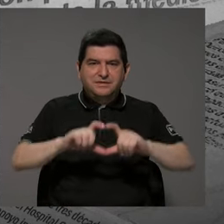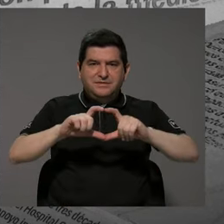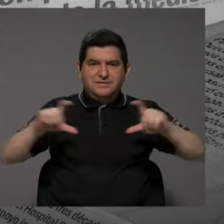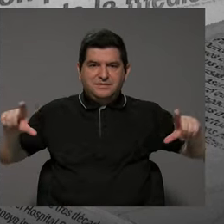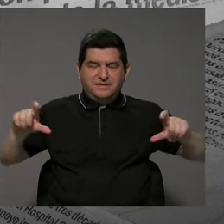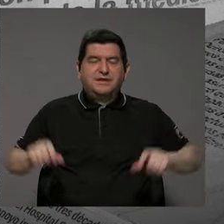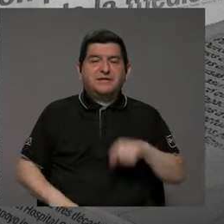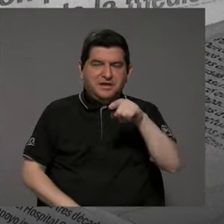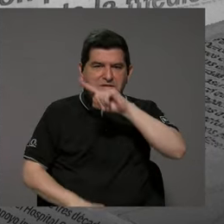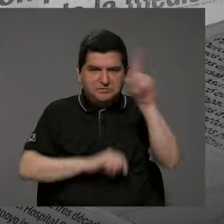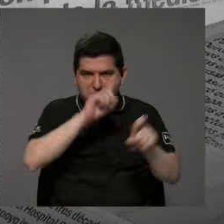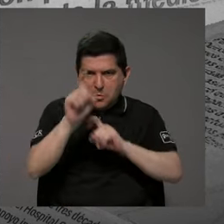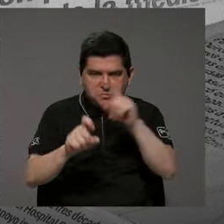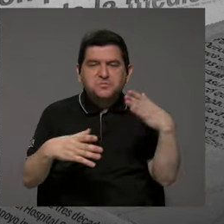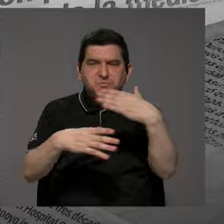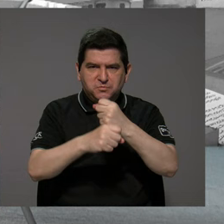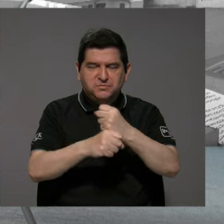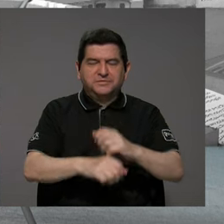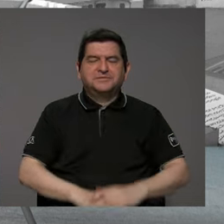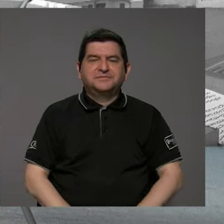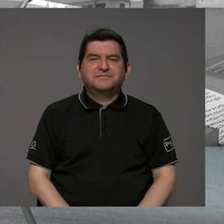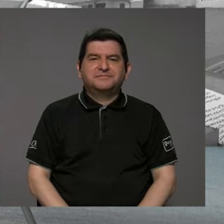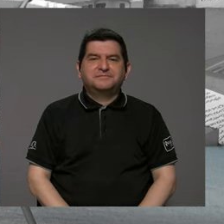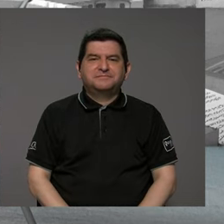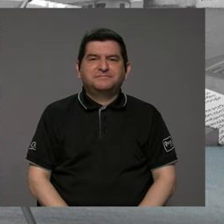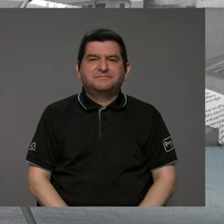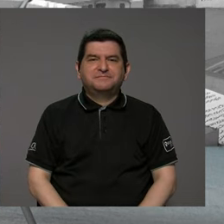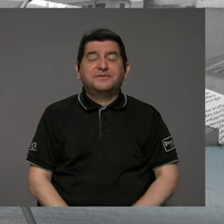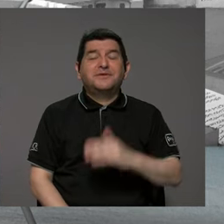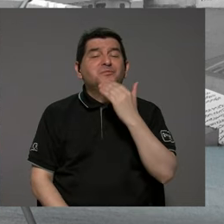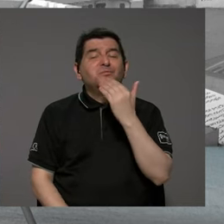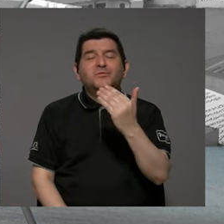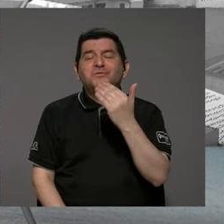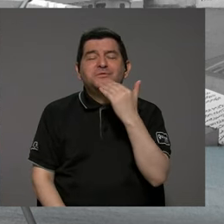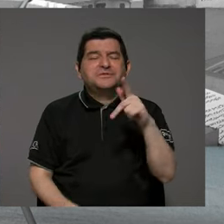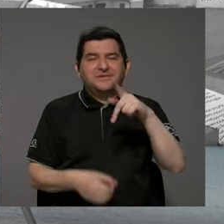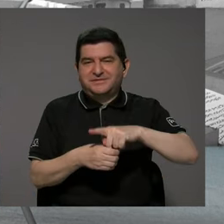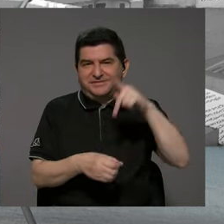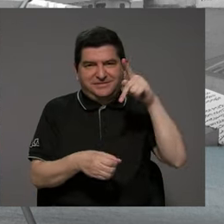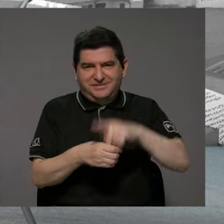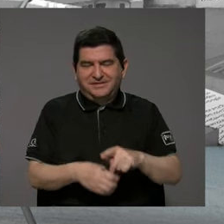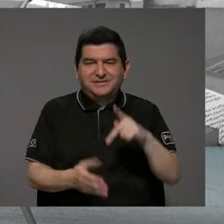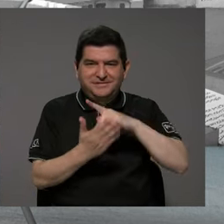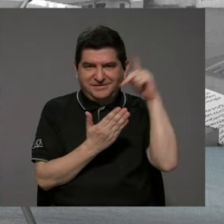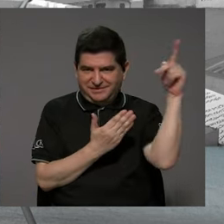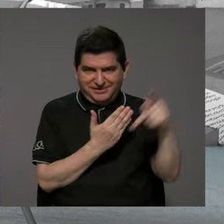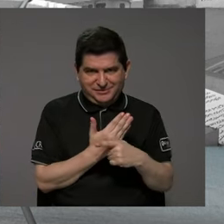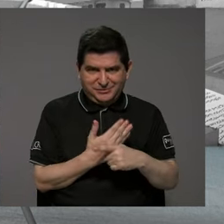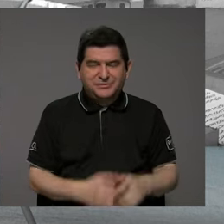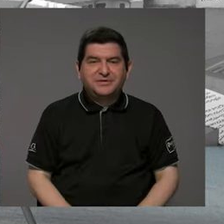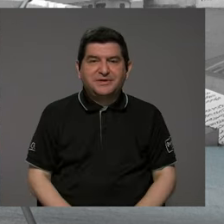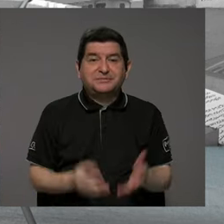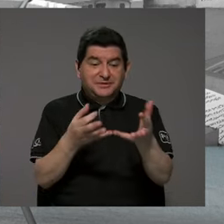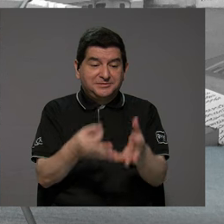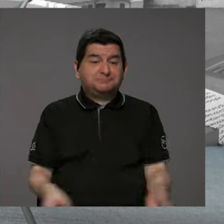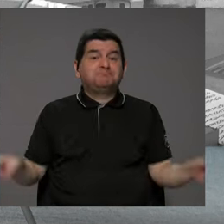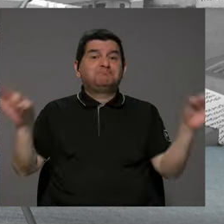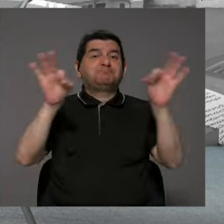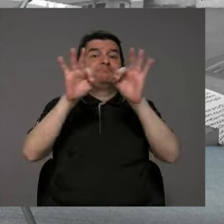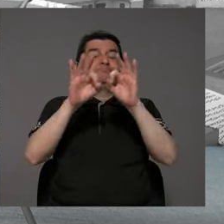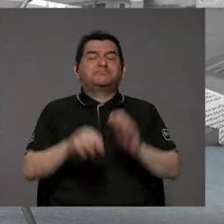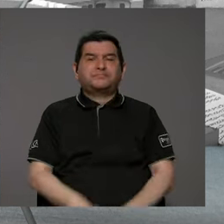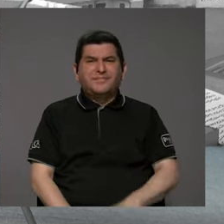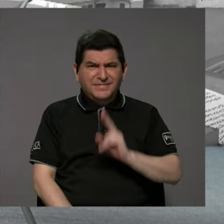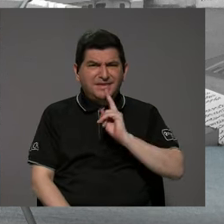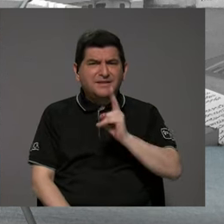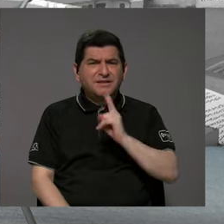.ac.ucr. Bueno, y darles las gracias por haber participado en este programa de Lo que importa, porque